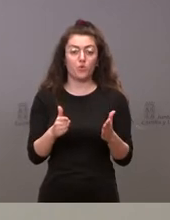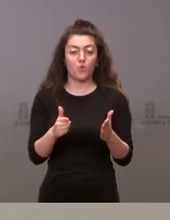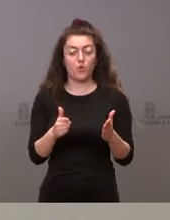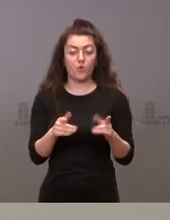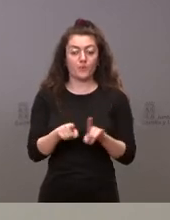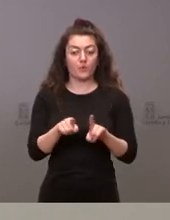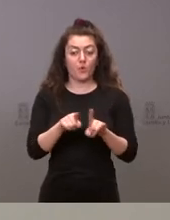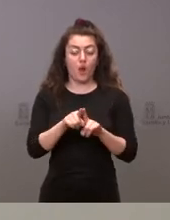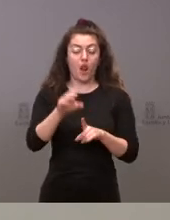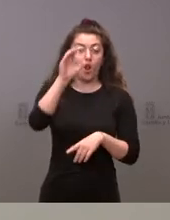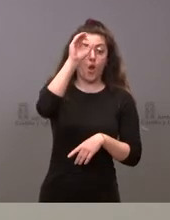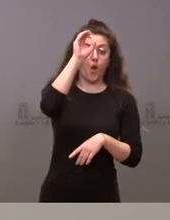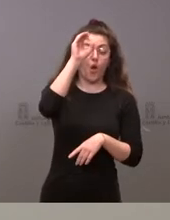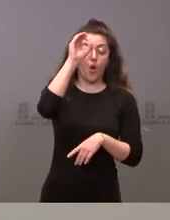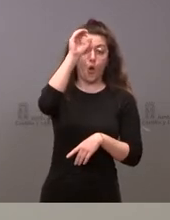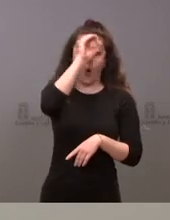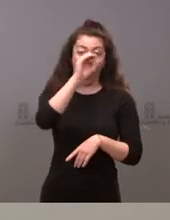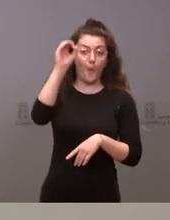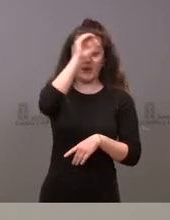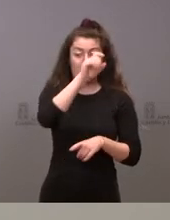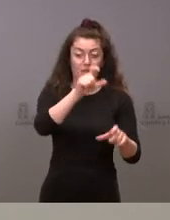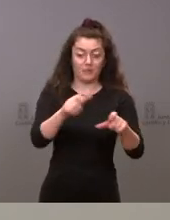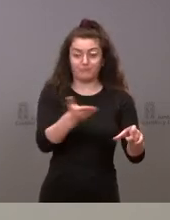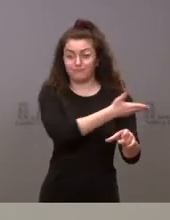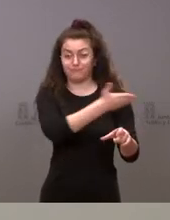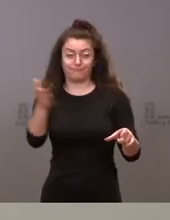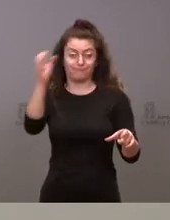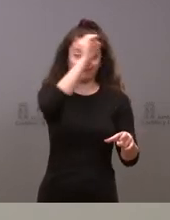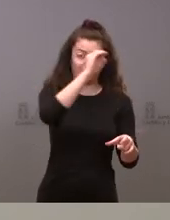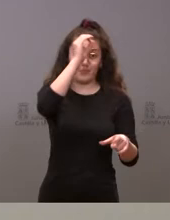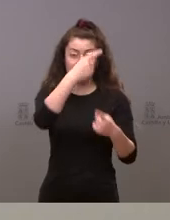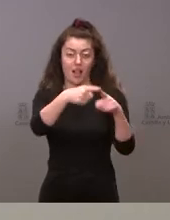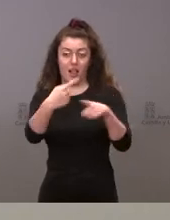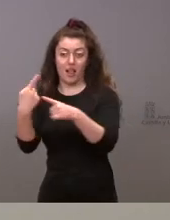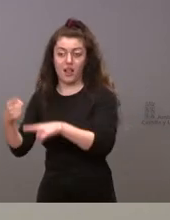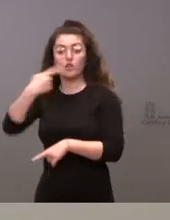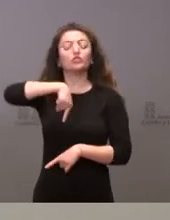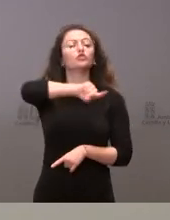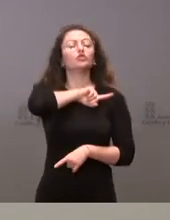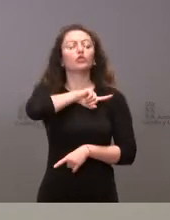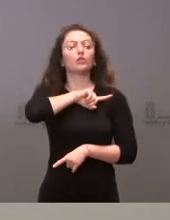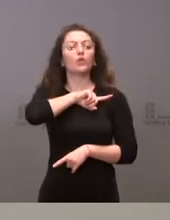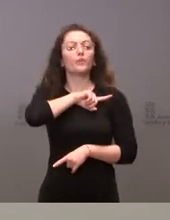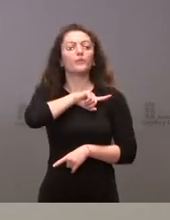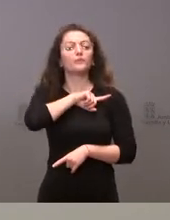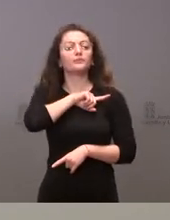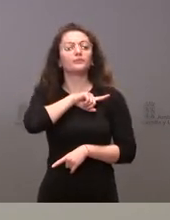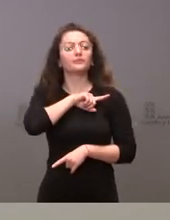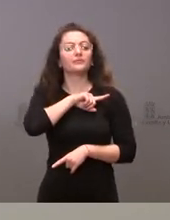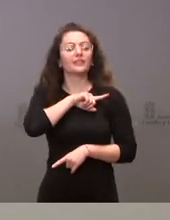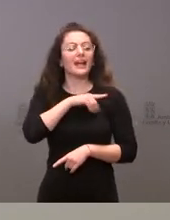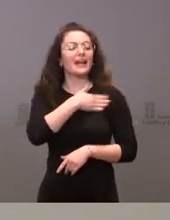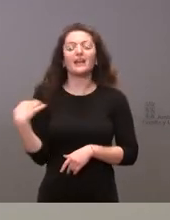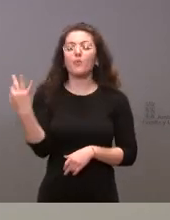opiniones por parte de muchas personas y colectivos nosotros lo que esperamos es que se nos pueda valorar por aquello que